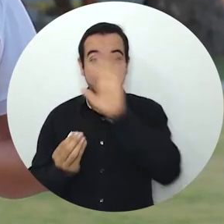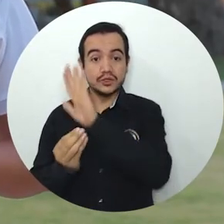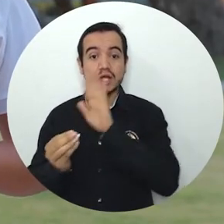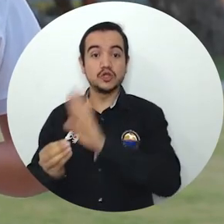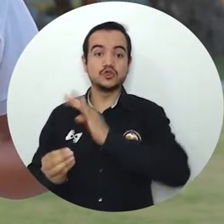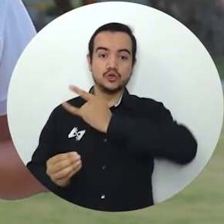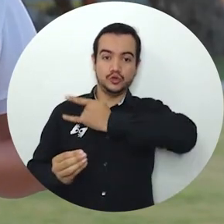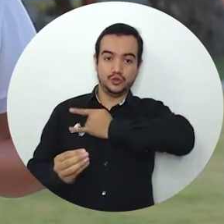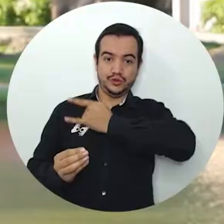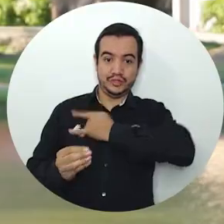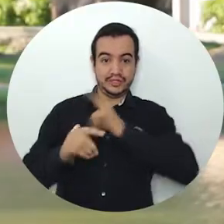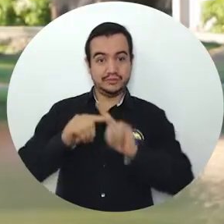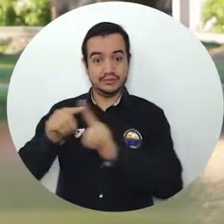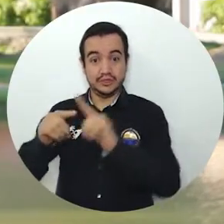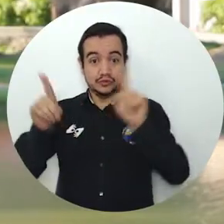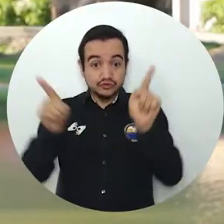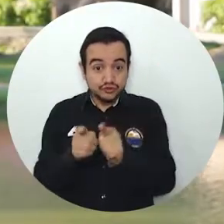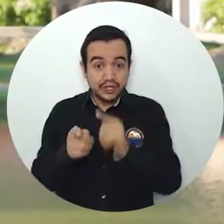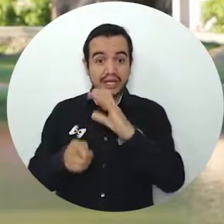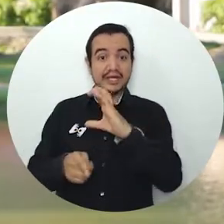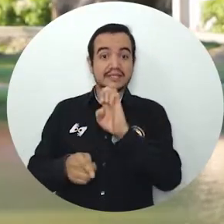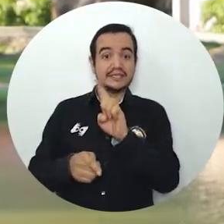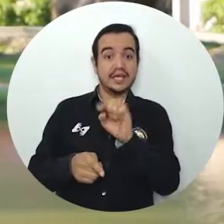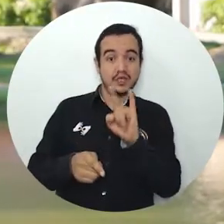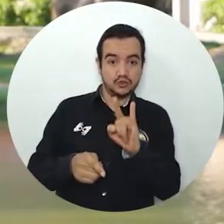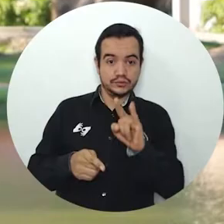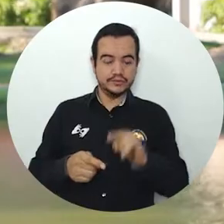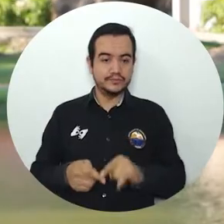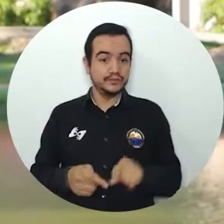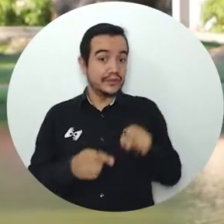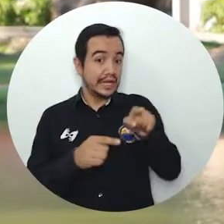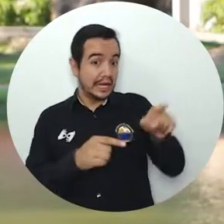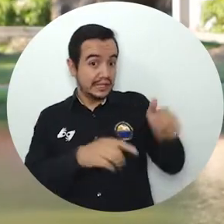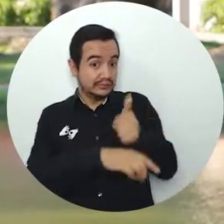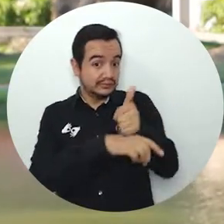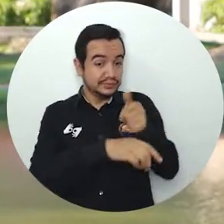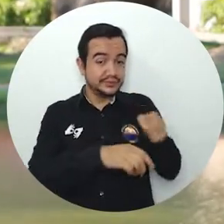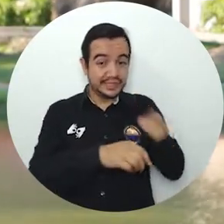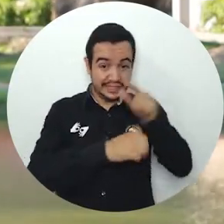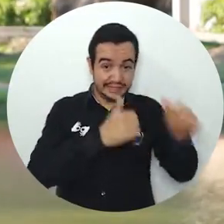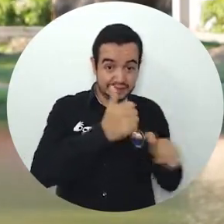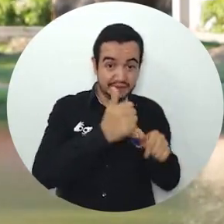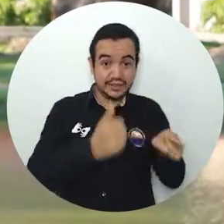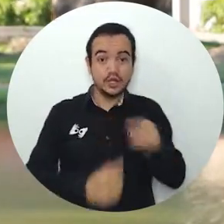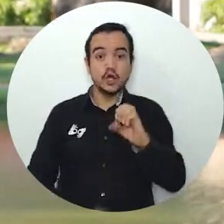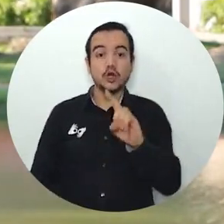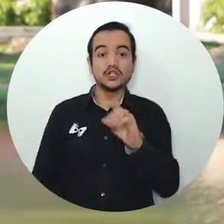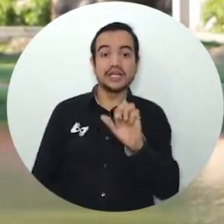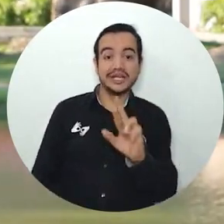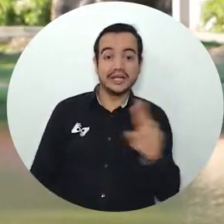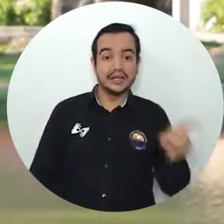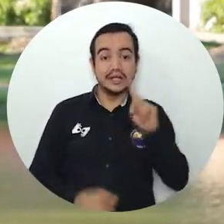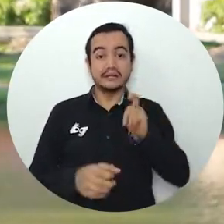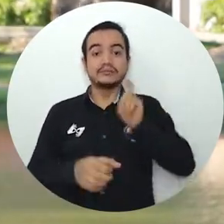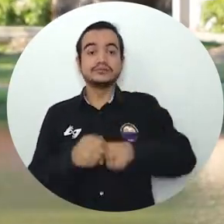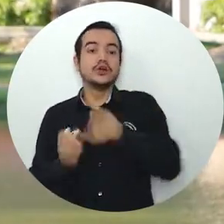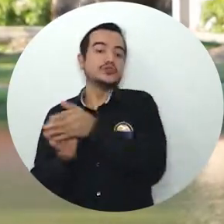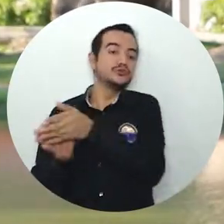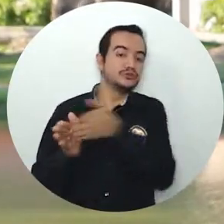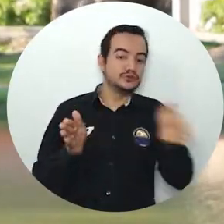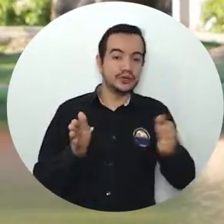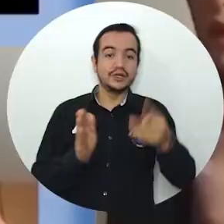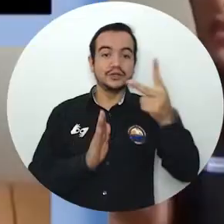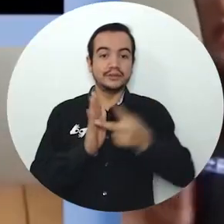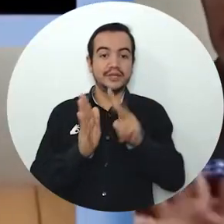Superior, SESU. El doctor Óscar García cumplirá con este importante rol por tercera ocasión y en un nuevo periodo hasta el